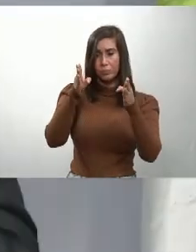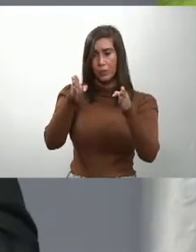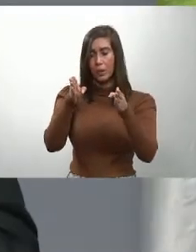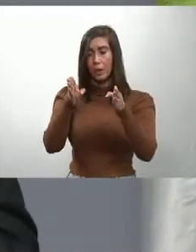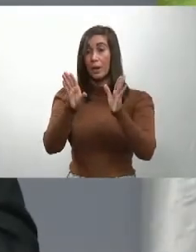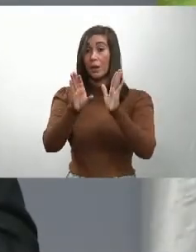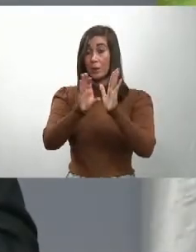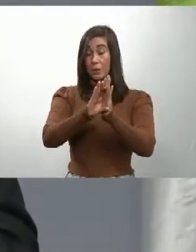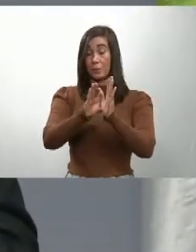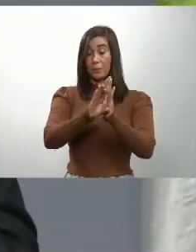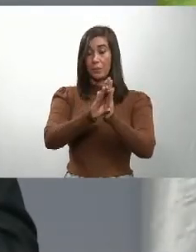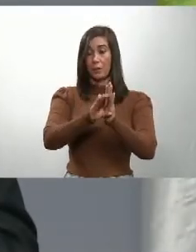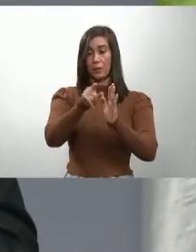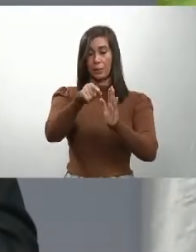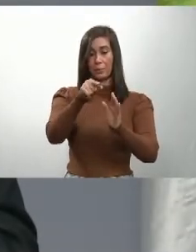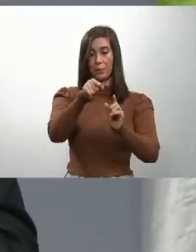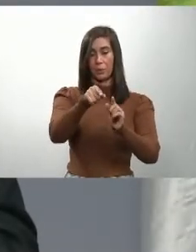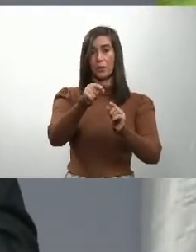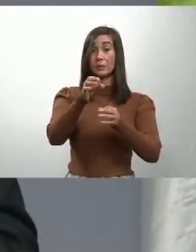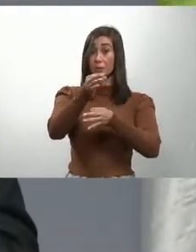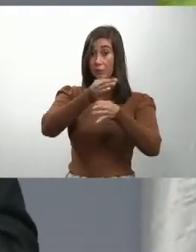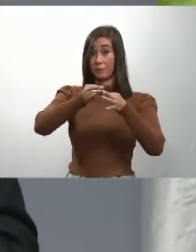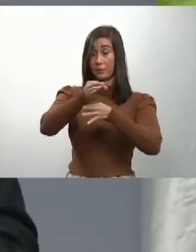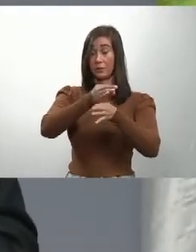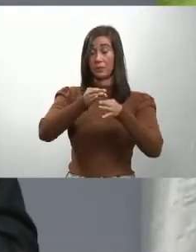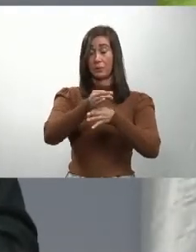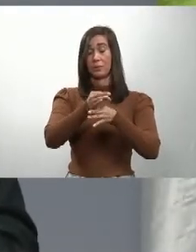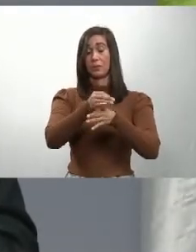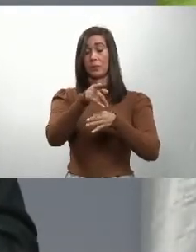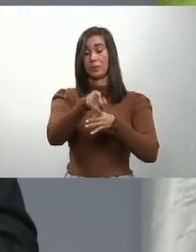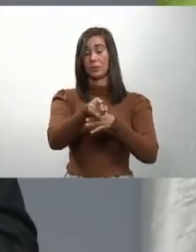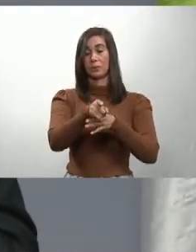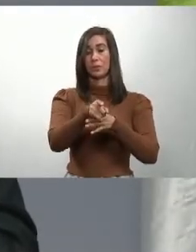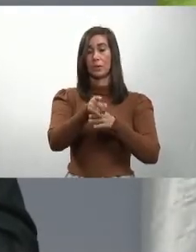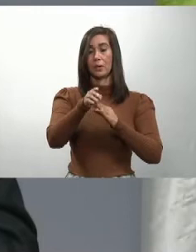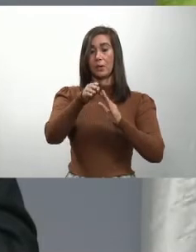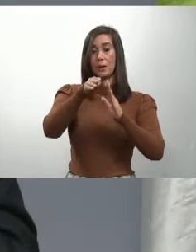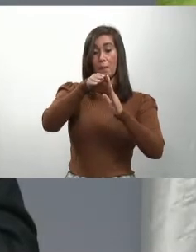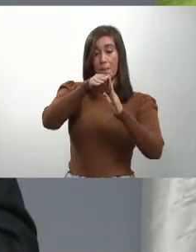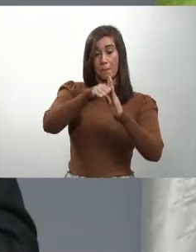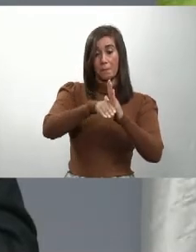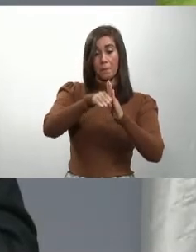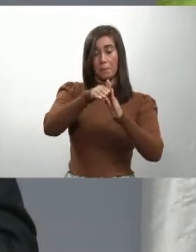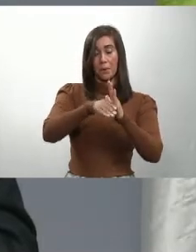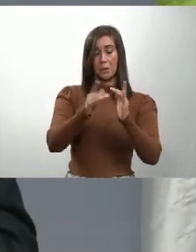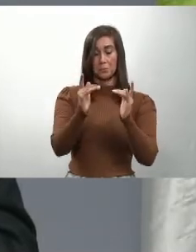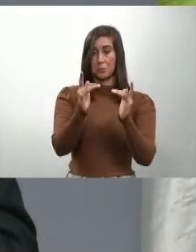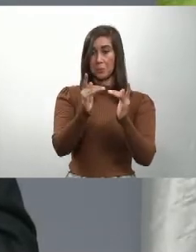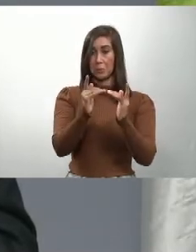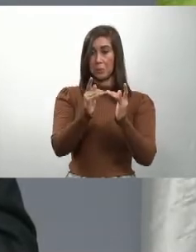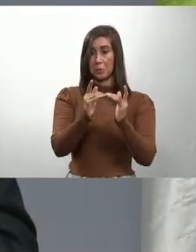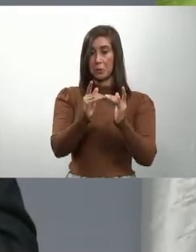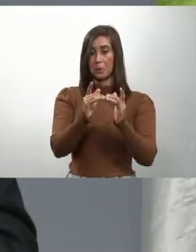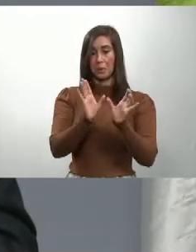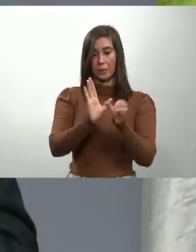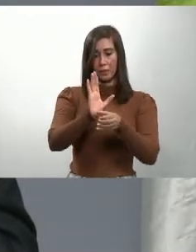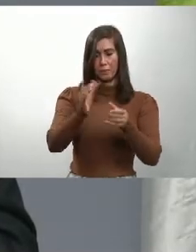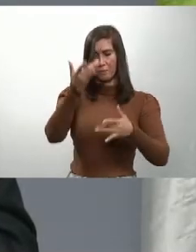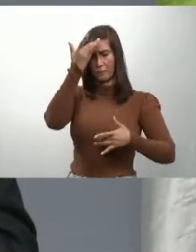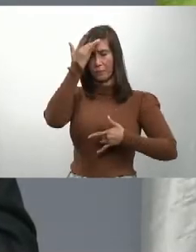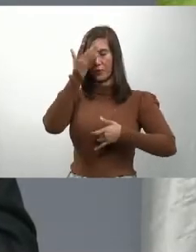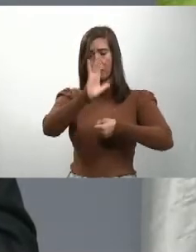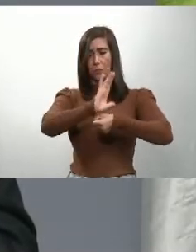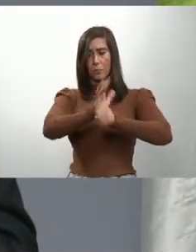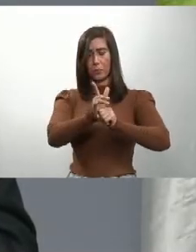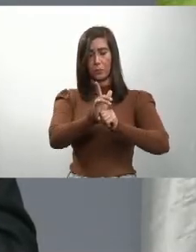es el caso simbólico de San Francisco de Macorís, bajando el número de camas dedicadas a COVID y